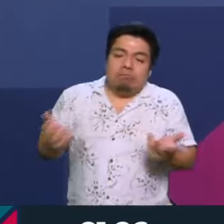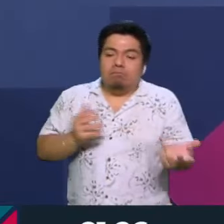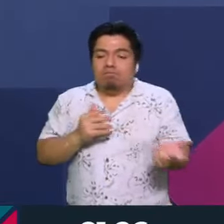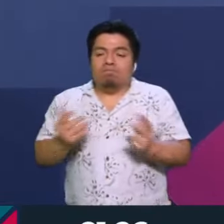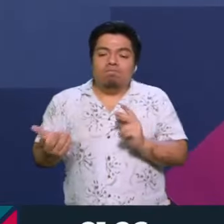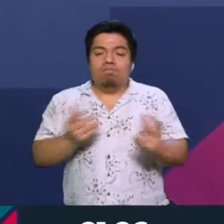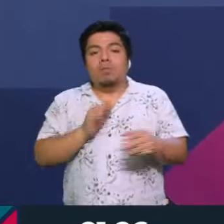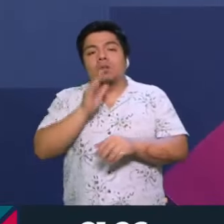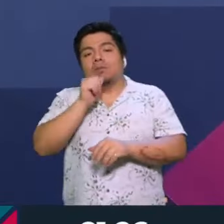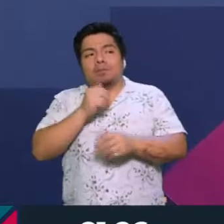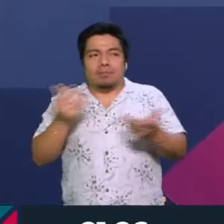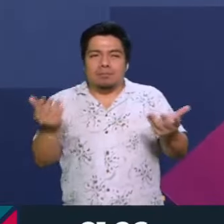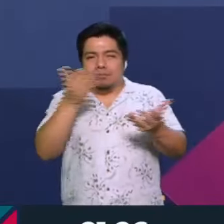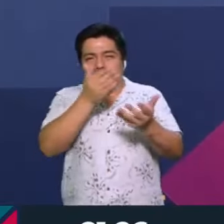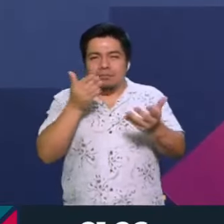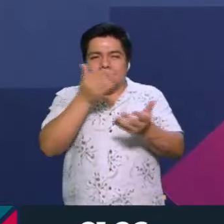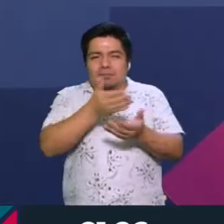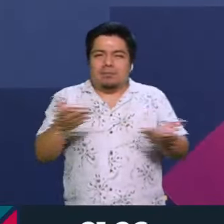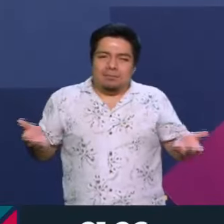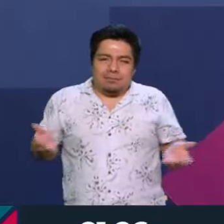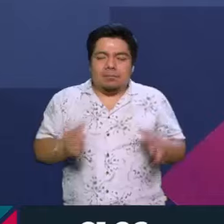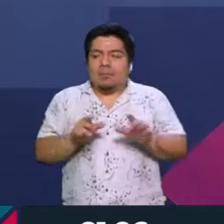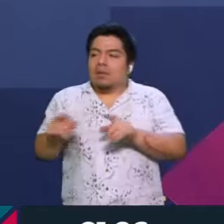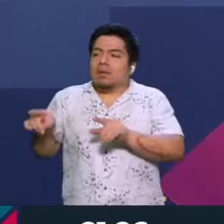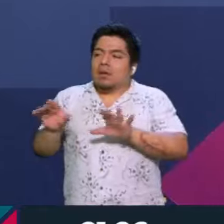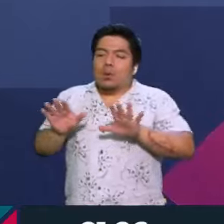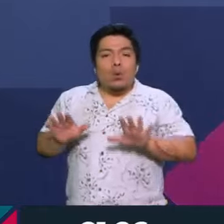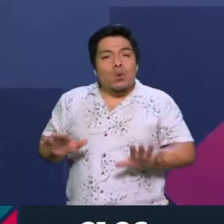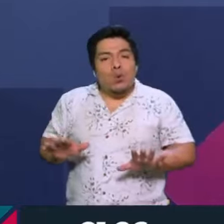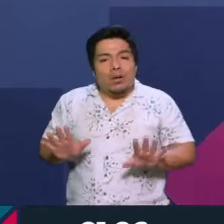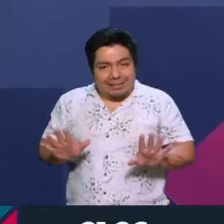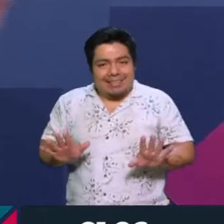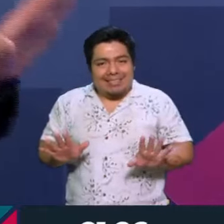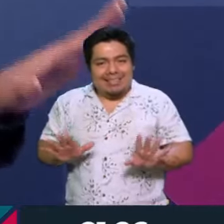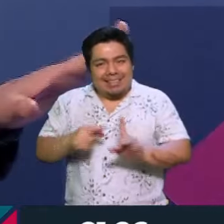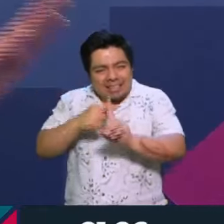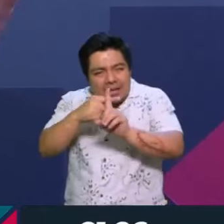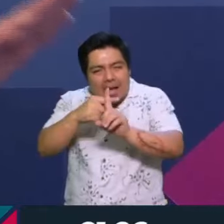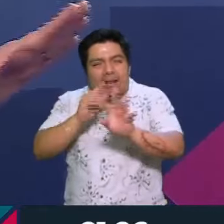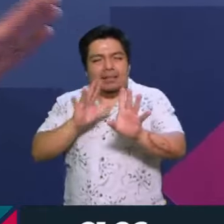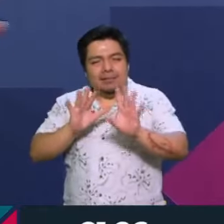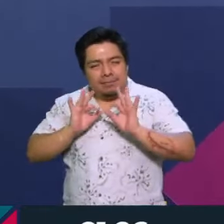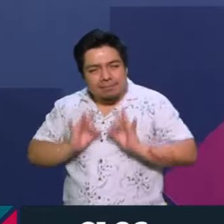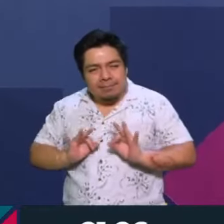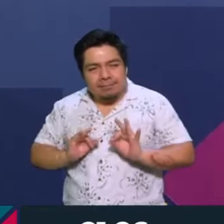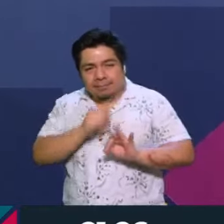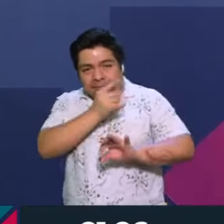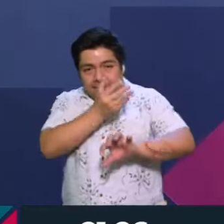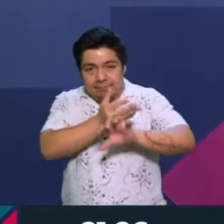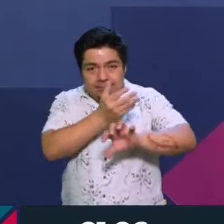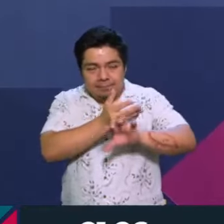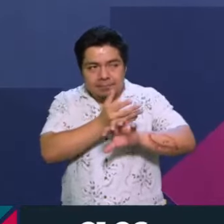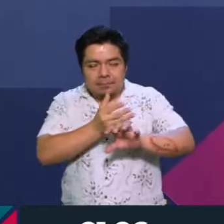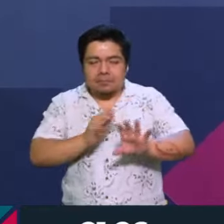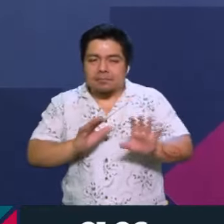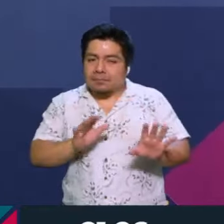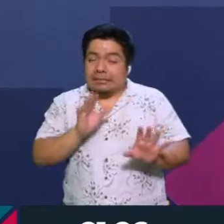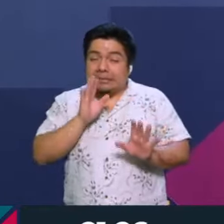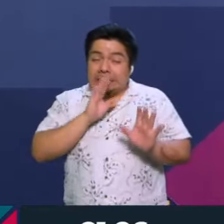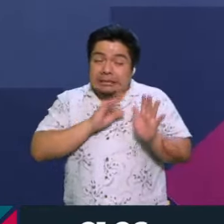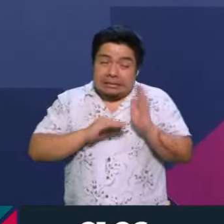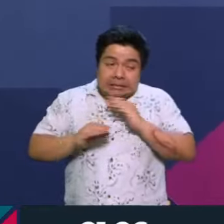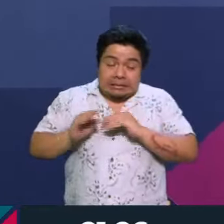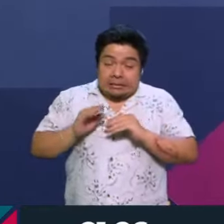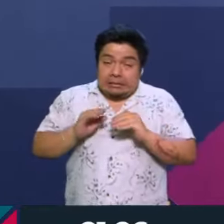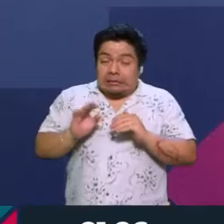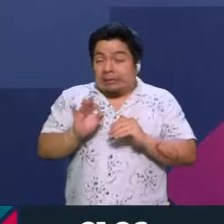su tono. Pero bueno, yo creo calma, positivo, que los estadounidenses, las cosas muy malas, que si